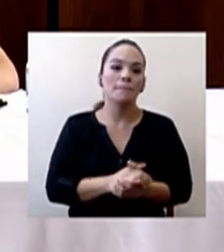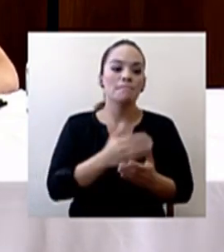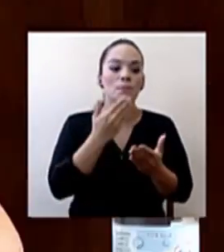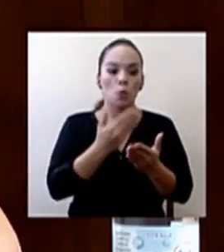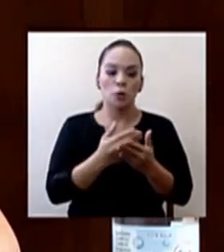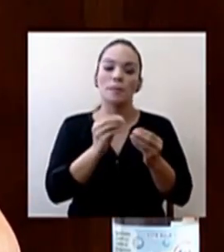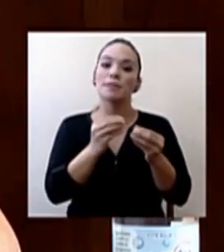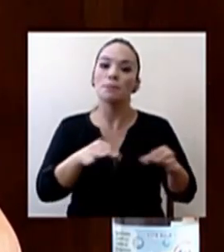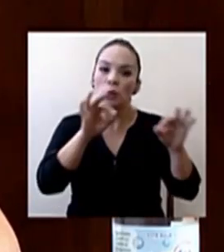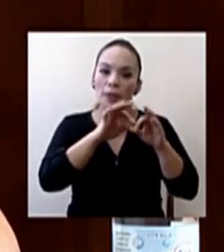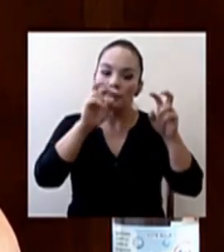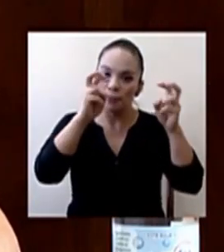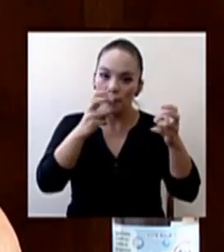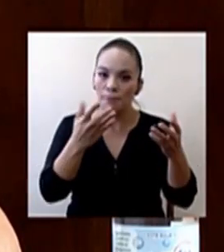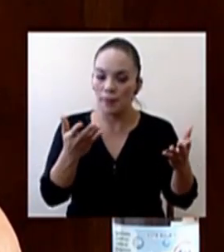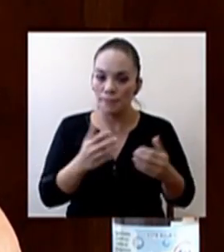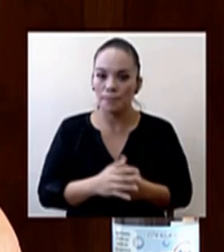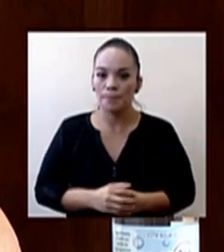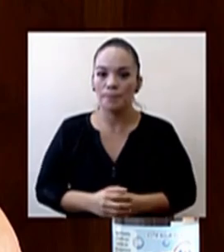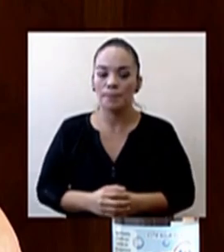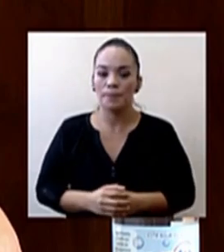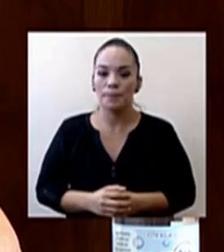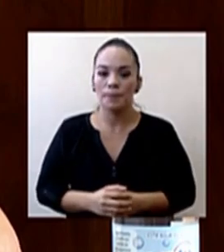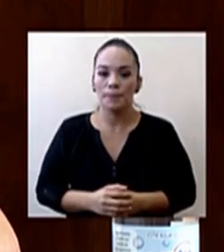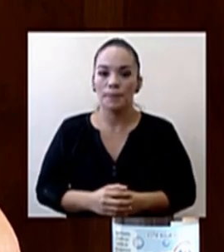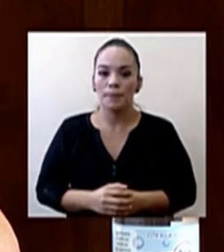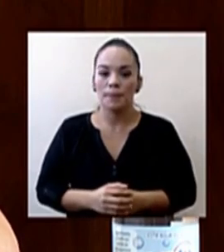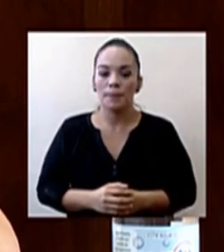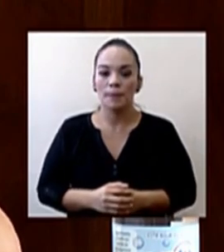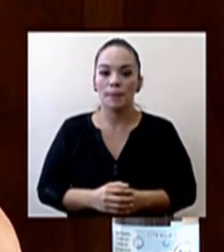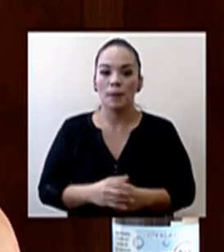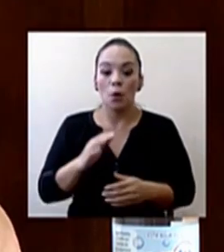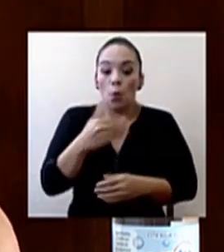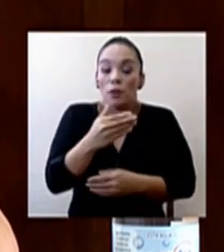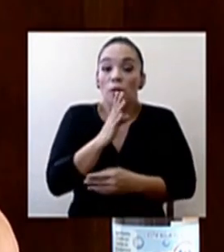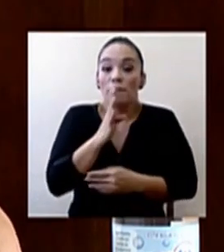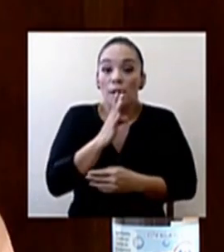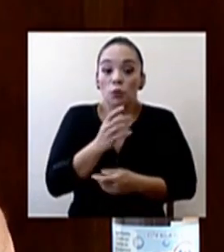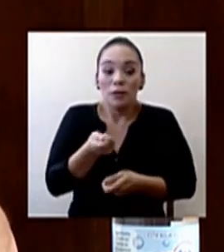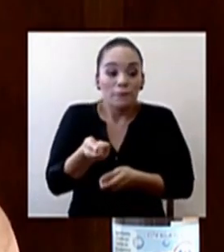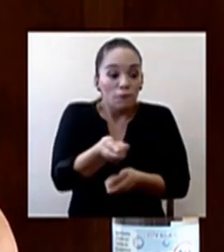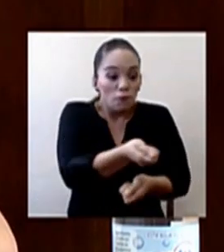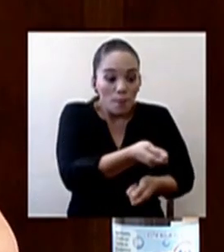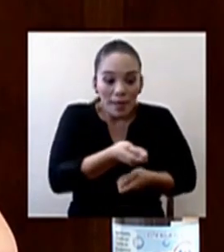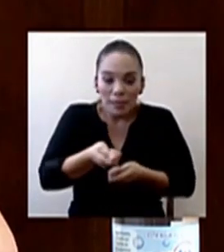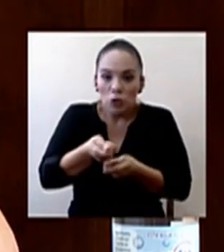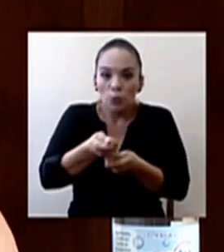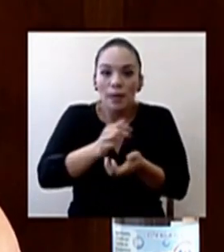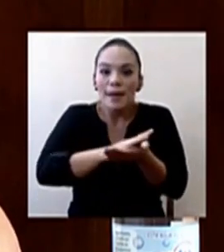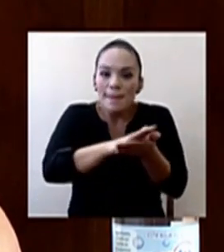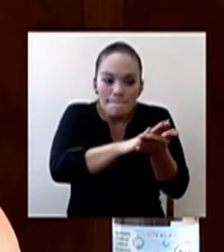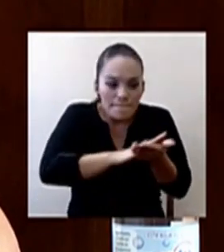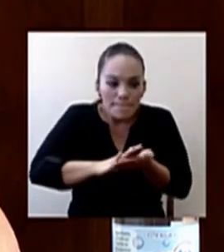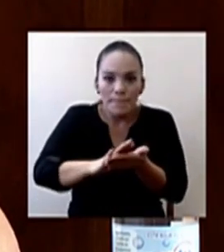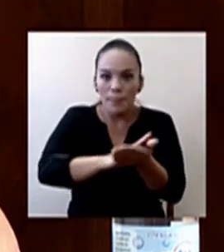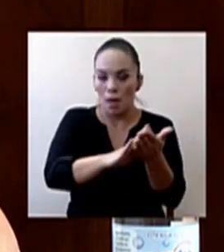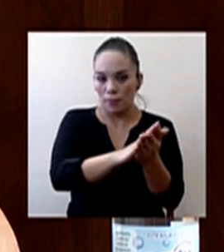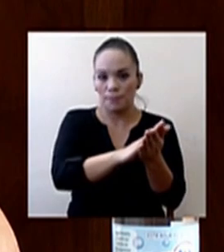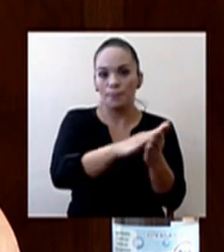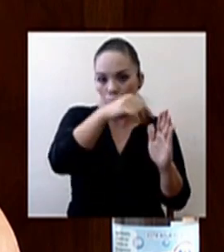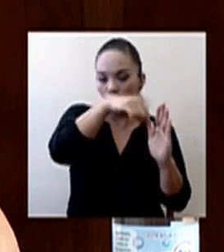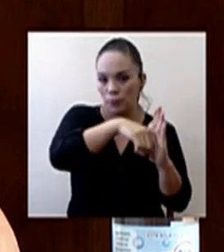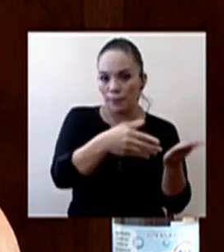importante del tema es, cuando hablamos de fumigación, es limpiar las superficies. La